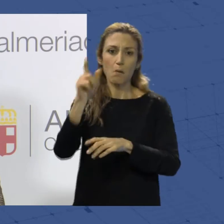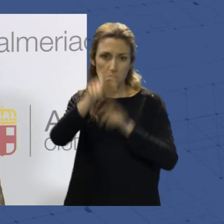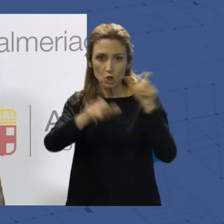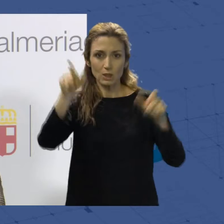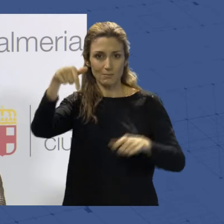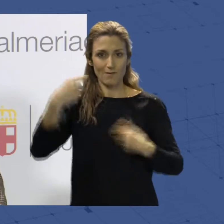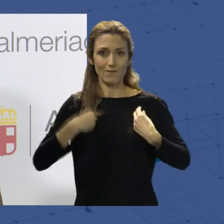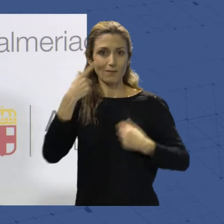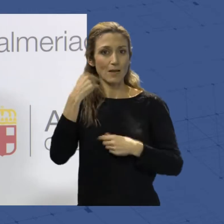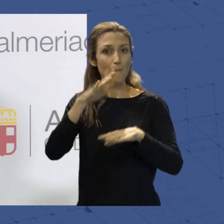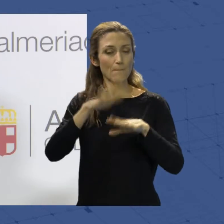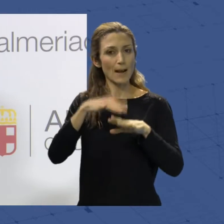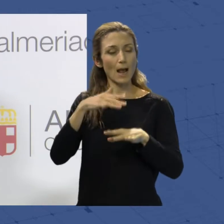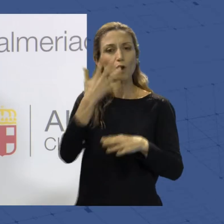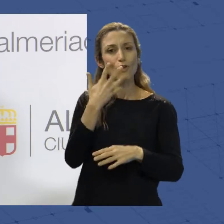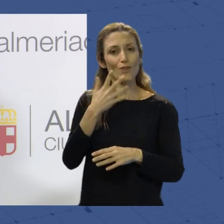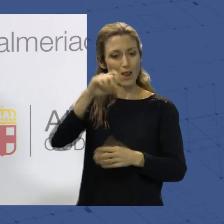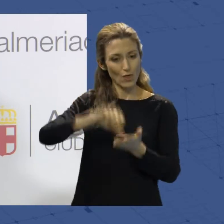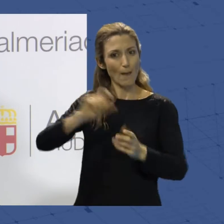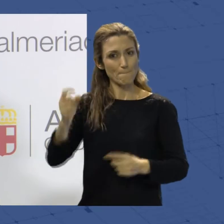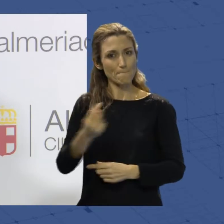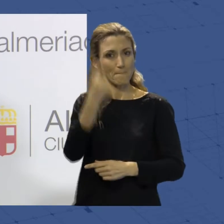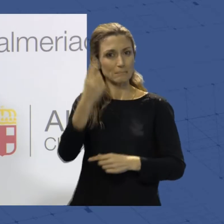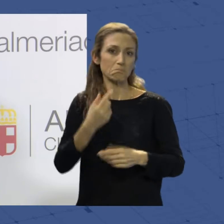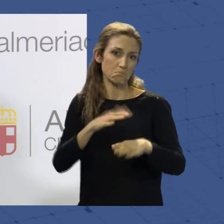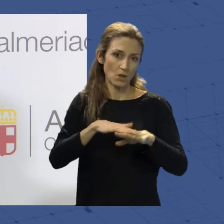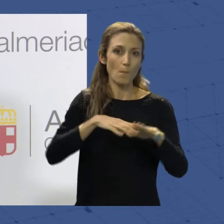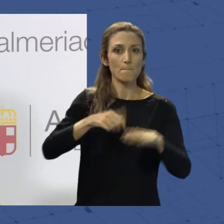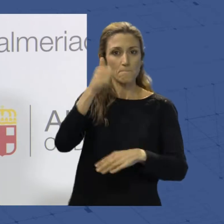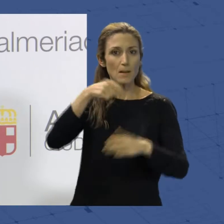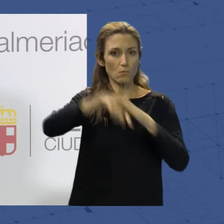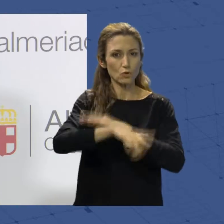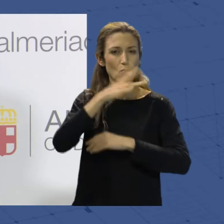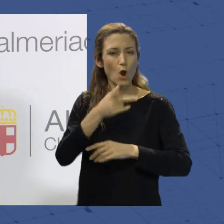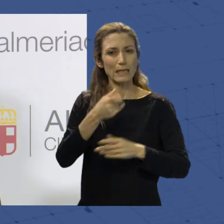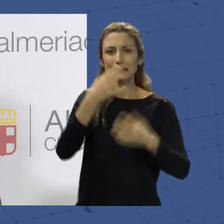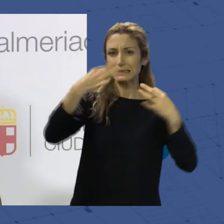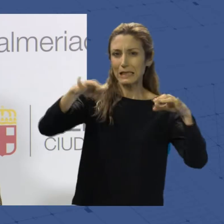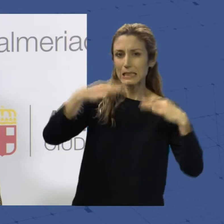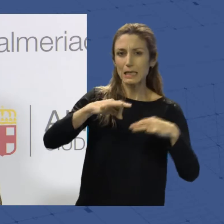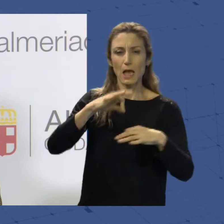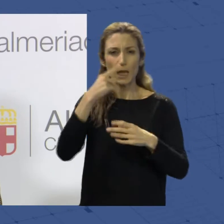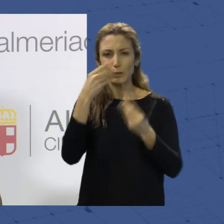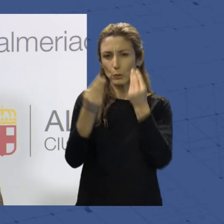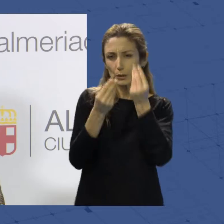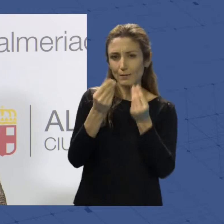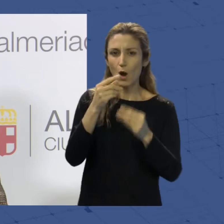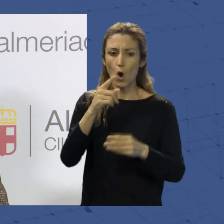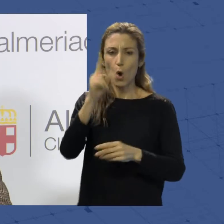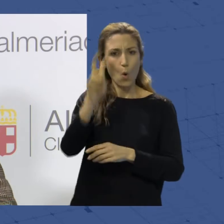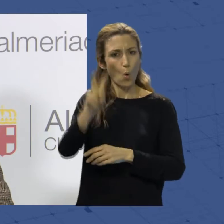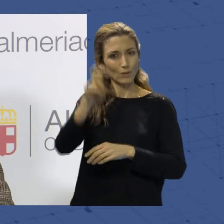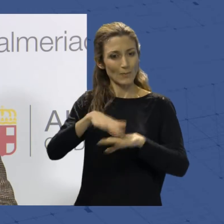más nuestra ciudad. Es intuitiva, es sencilla, es muy útil tanto para los usuarios como para la propia